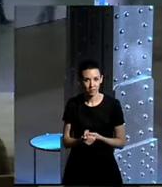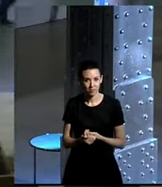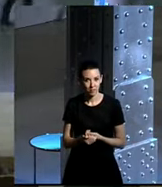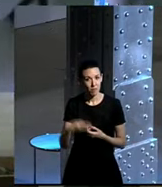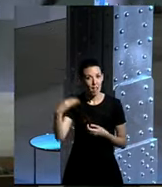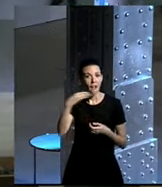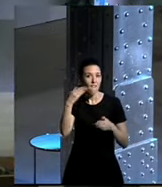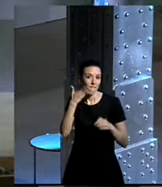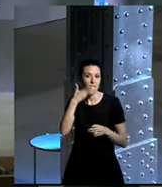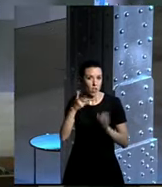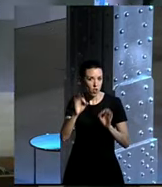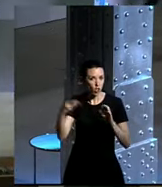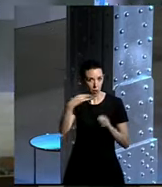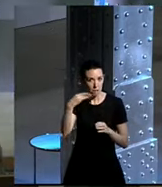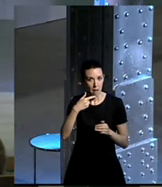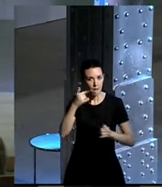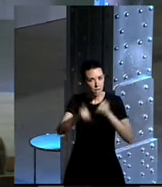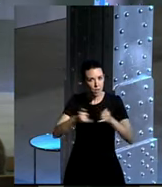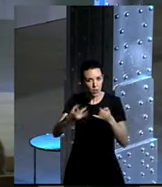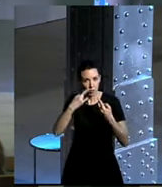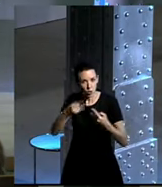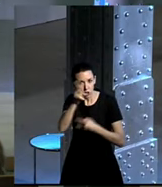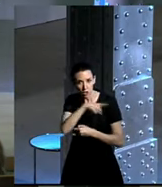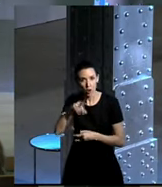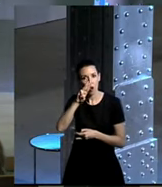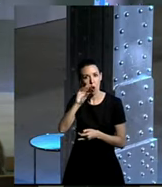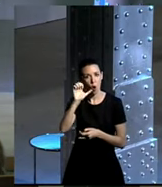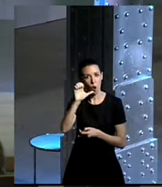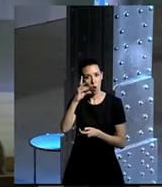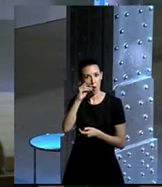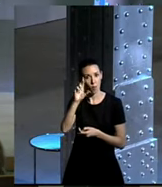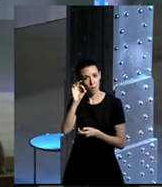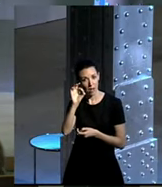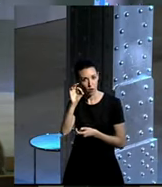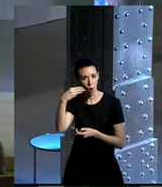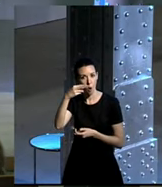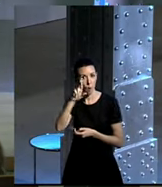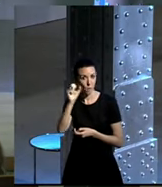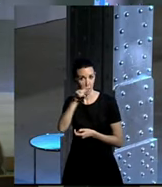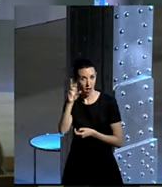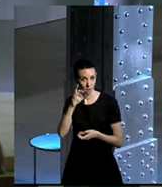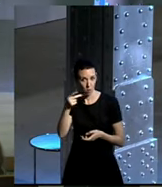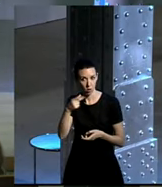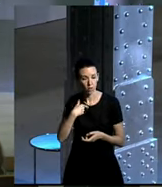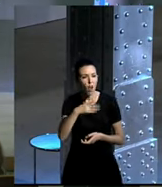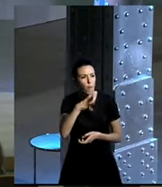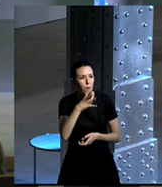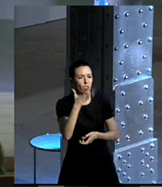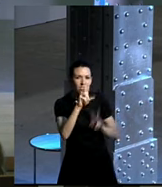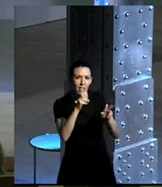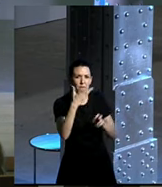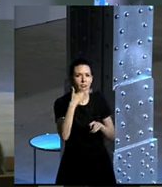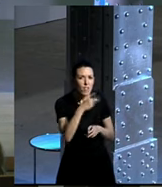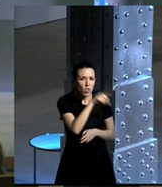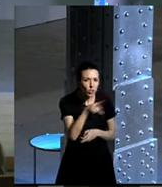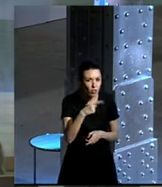Viciosos con B. ¿La bici engancha, Pedro? ¿Pedro Bravo? Lo dices por el vicio, ¿no? Claro. Me imagino que el juego de palabras tiene un poco que ver con eso.